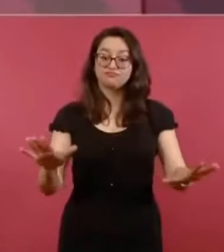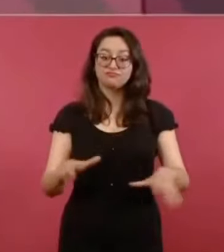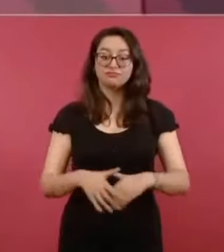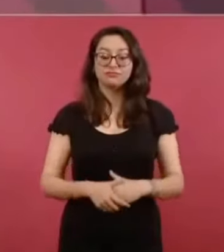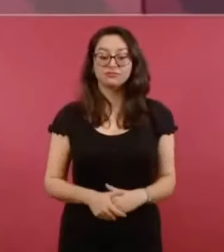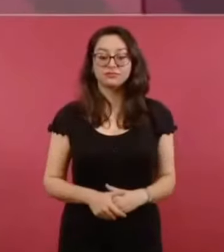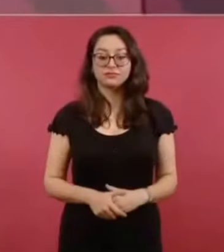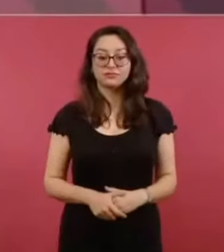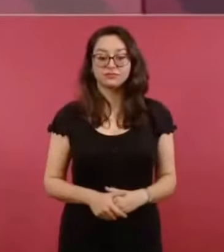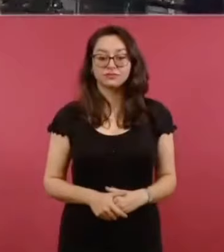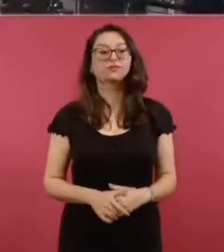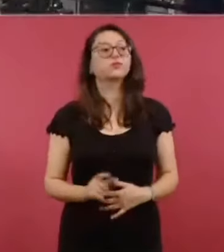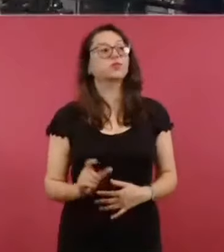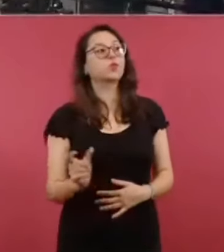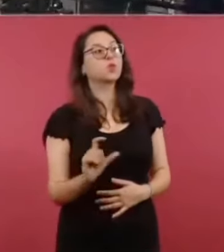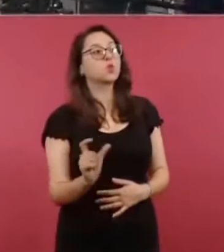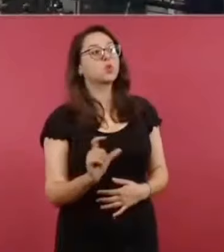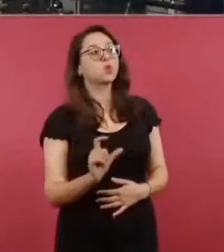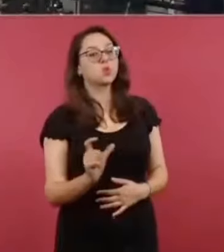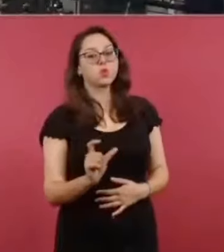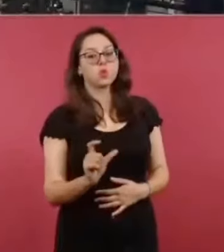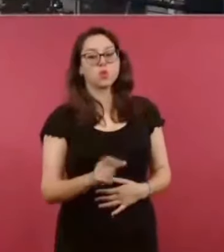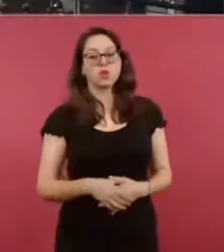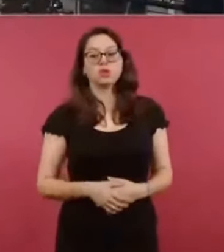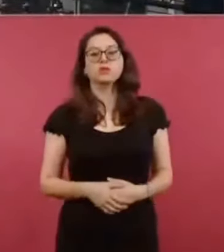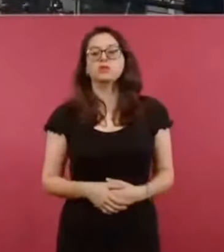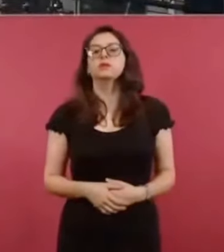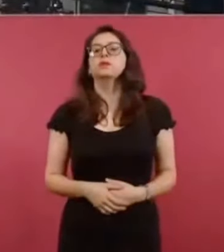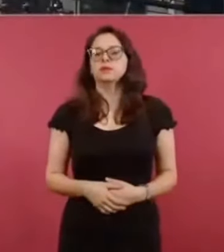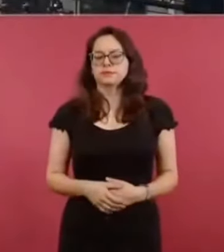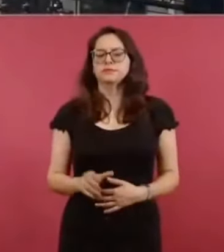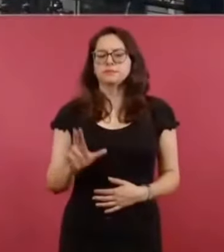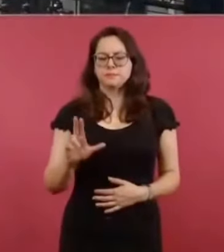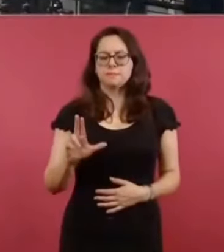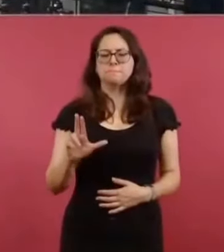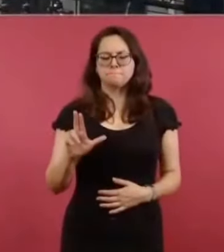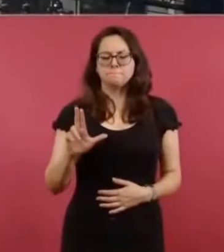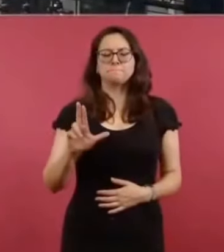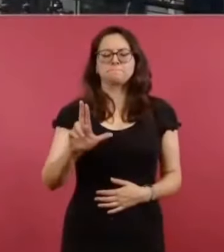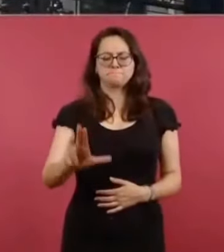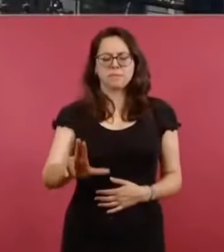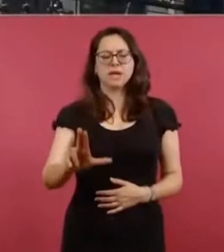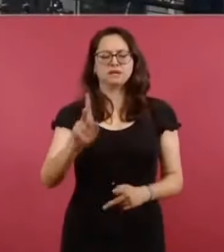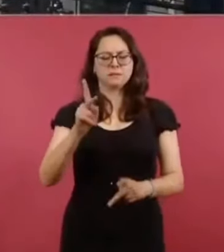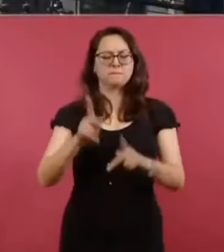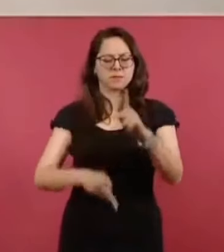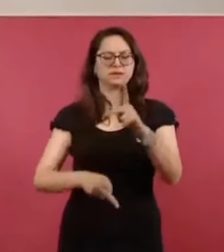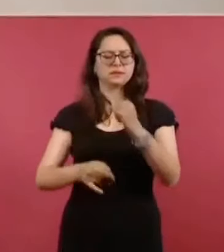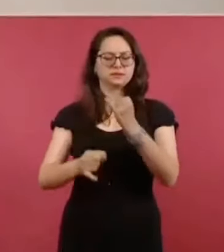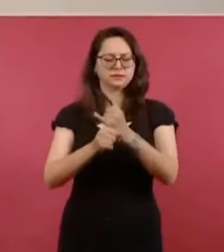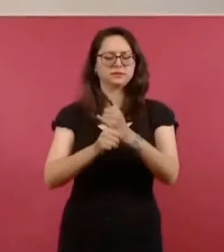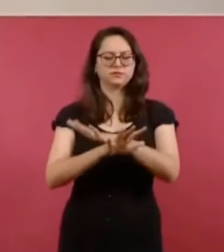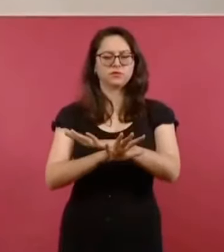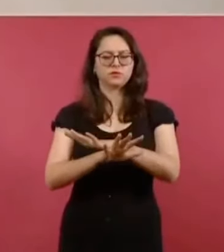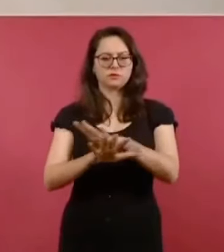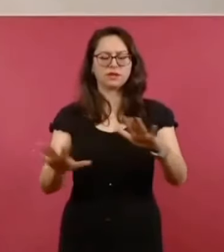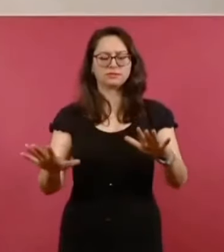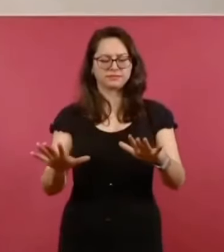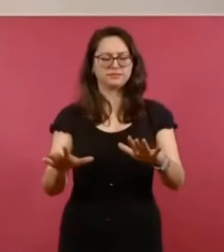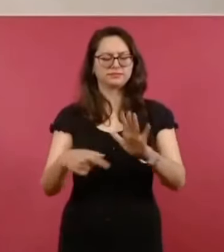¿Eso cuándo sería, presidente? El martes vamos a dar a conocer cómo vamos en el plan general,